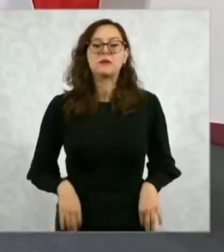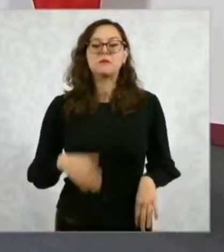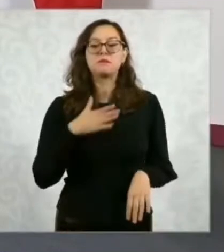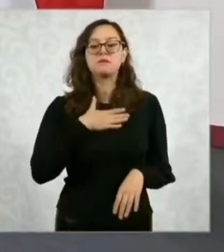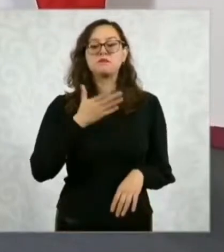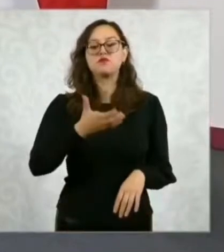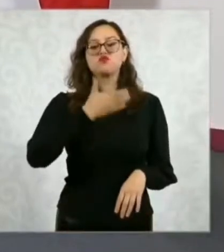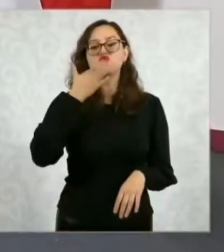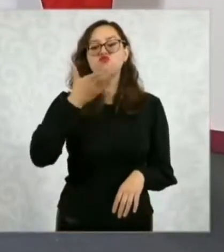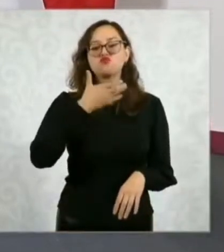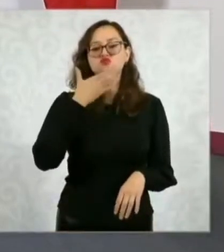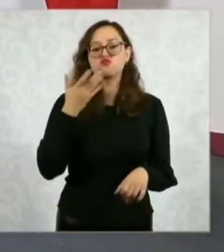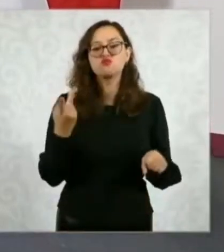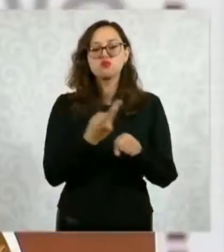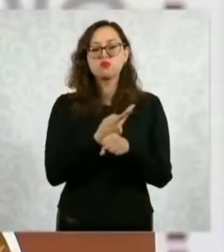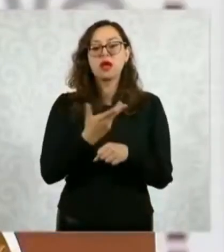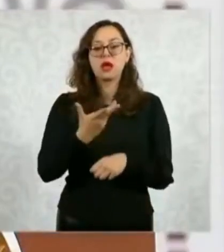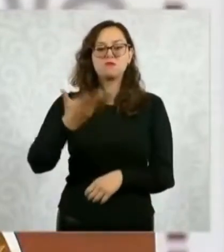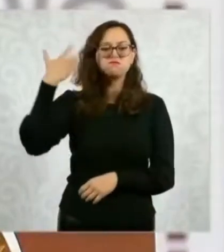mujeres las besaran en la mano.